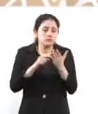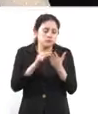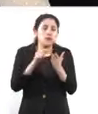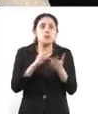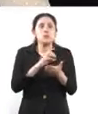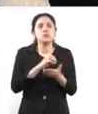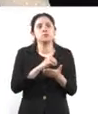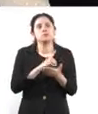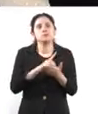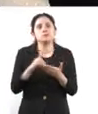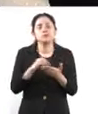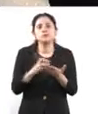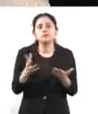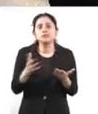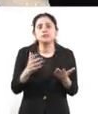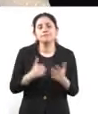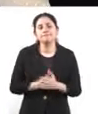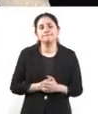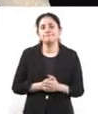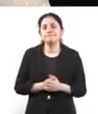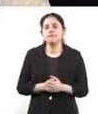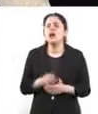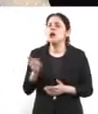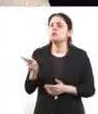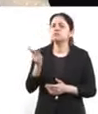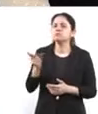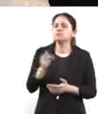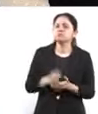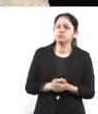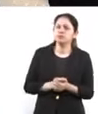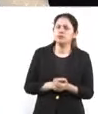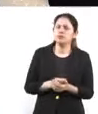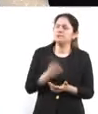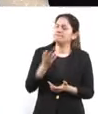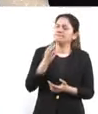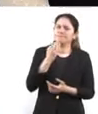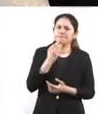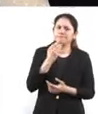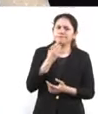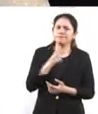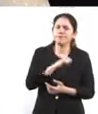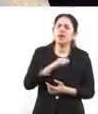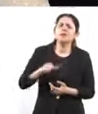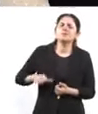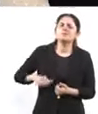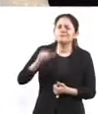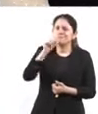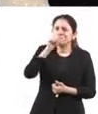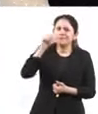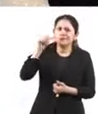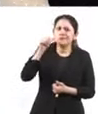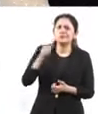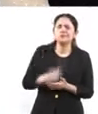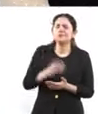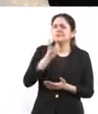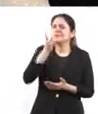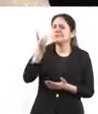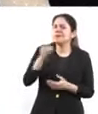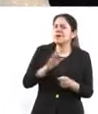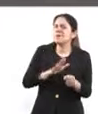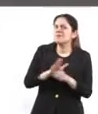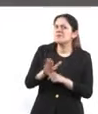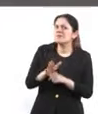Y finalmente, doctora, a todo esto, ¿qué ha dicho la alcaldía Benito Juárez sobre esta cloaca